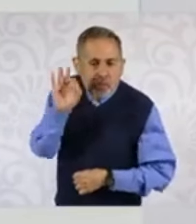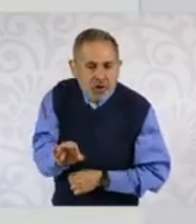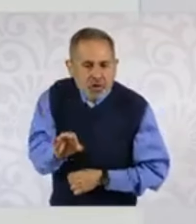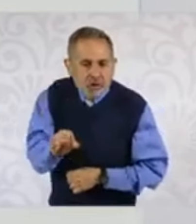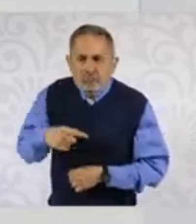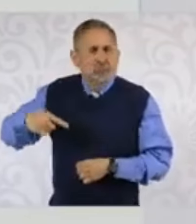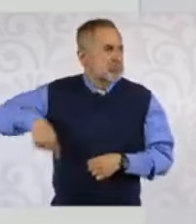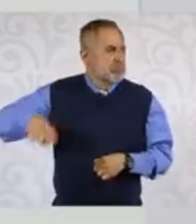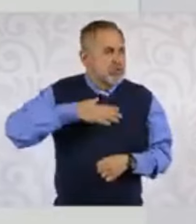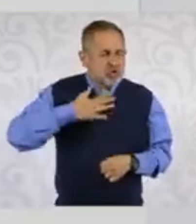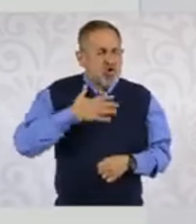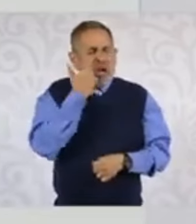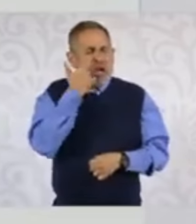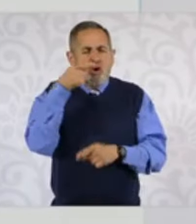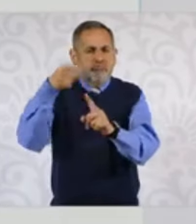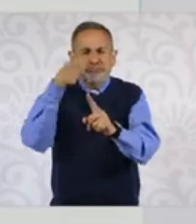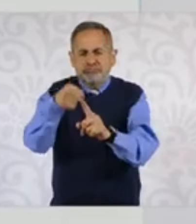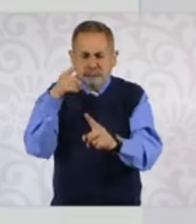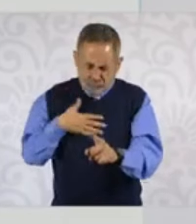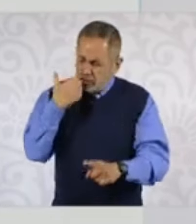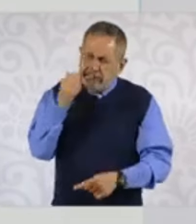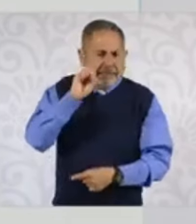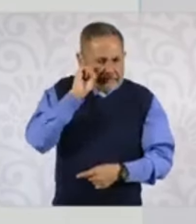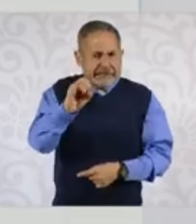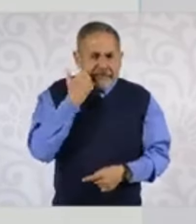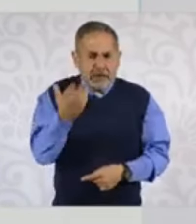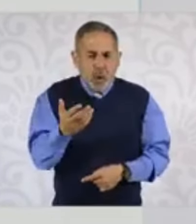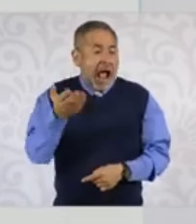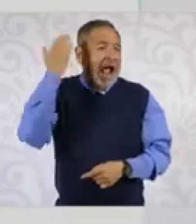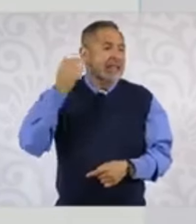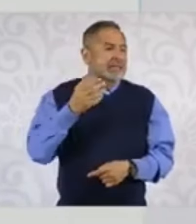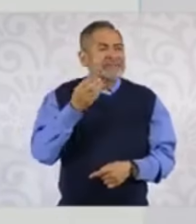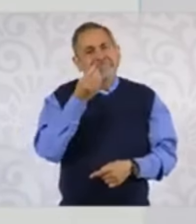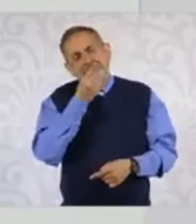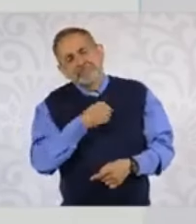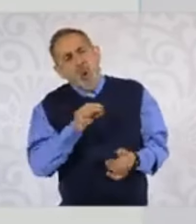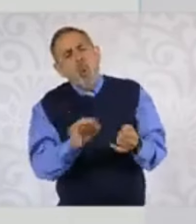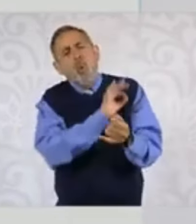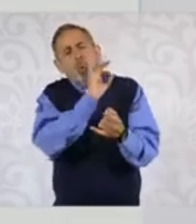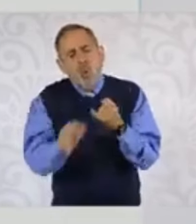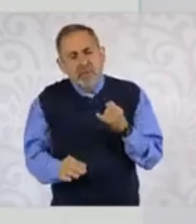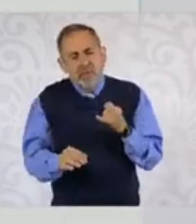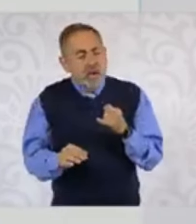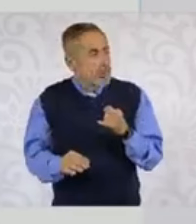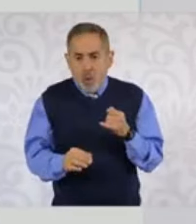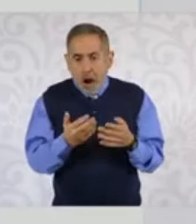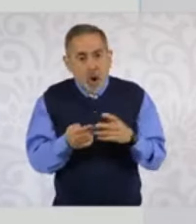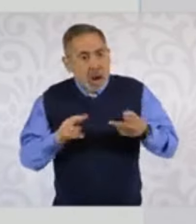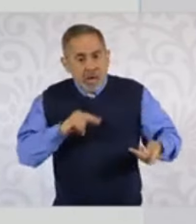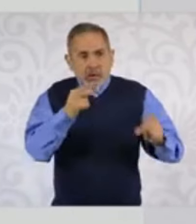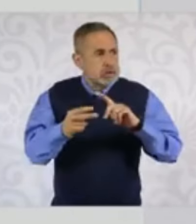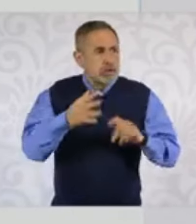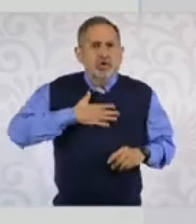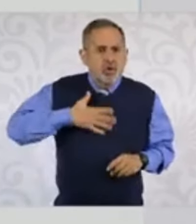beneficiarios a través de sus cuentas bancarias cada inicio de mes, pero siendo